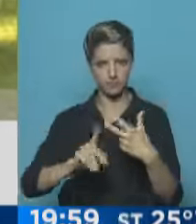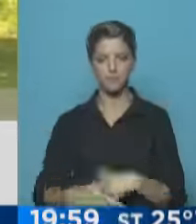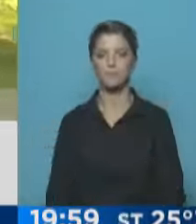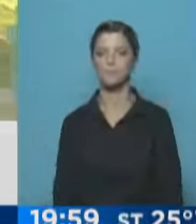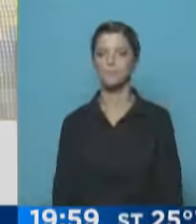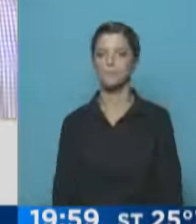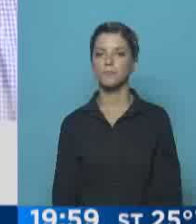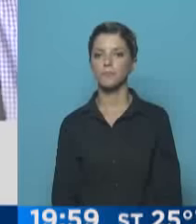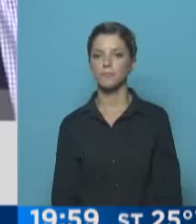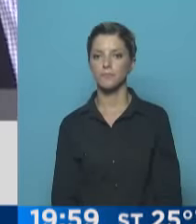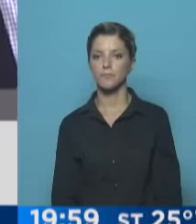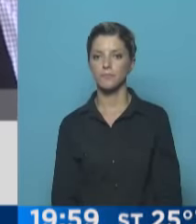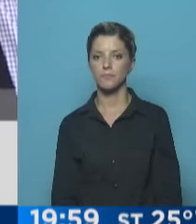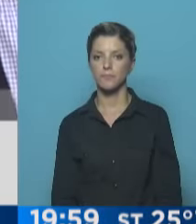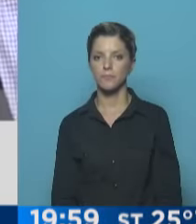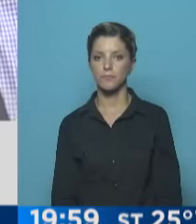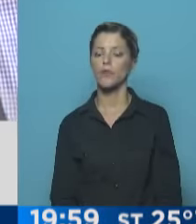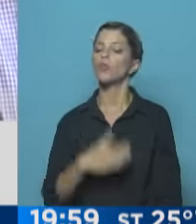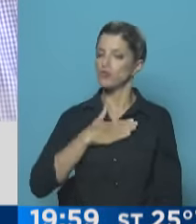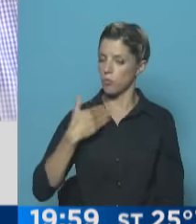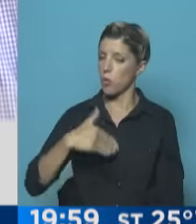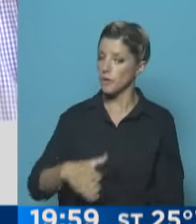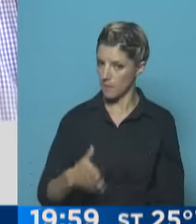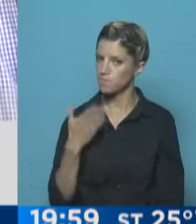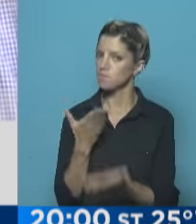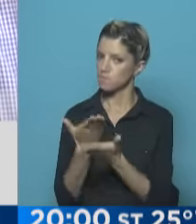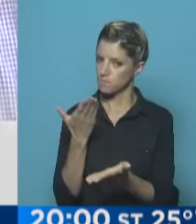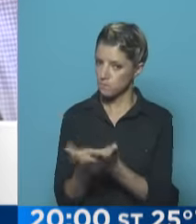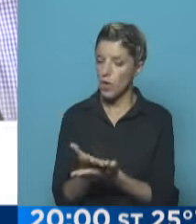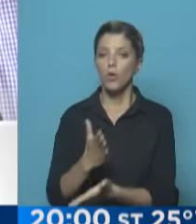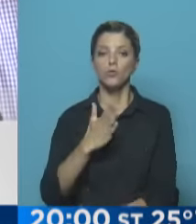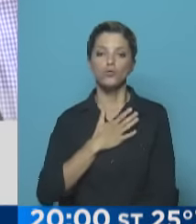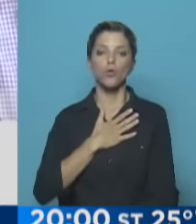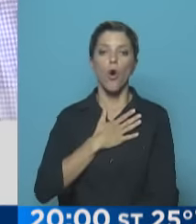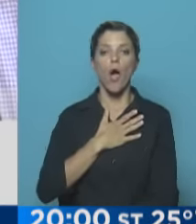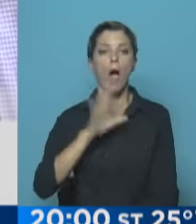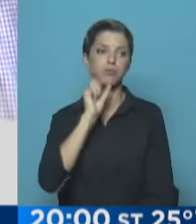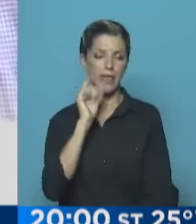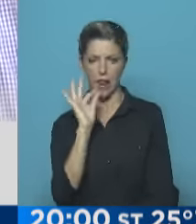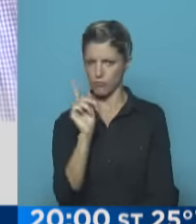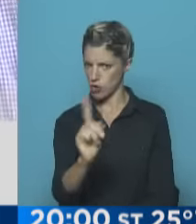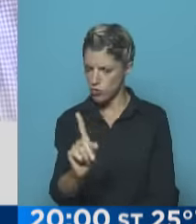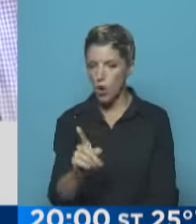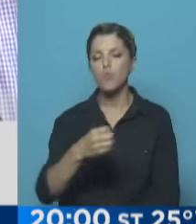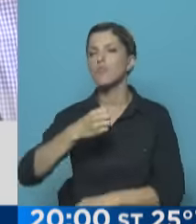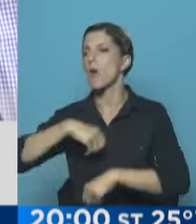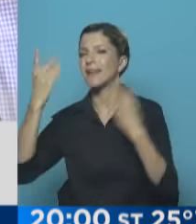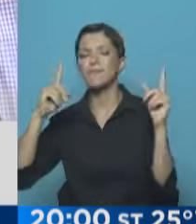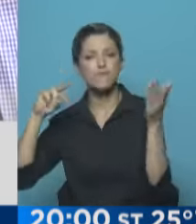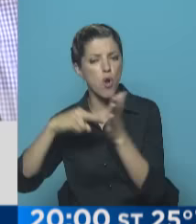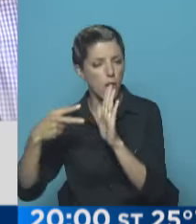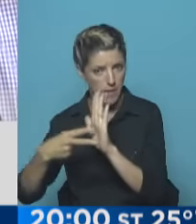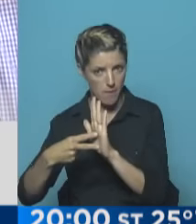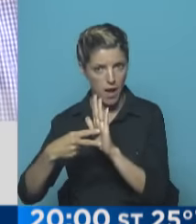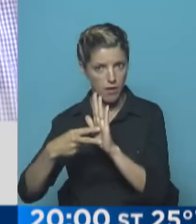realmente muy exigente, no voy a tener ningún tipo de tolerancia a cualquier tipo de problema que tenga